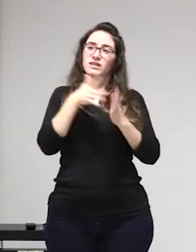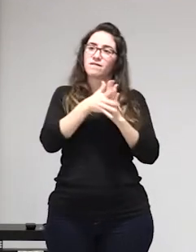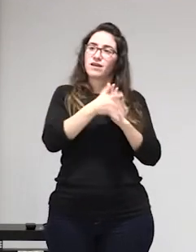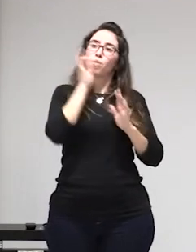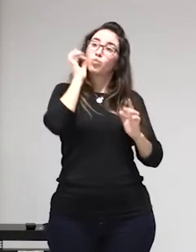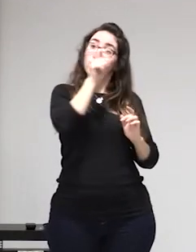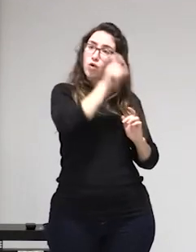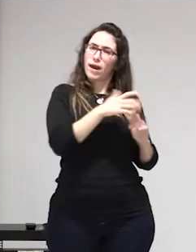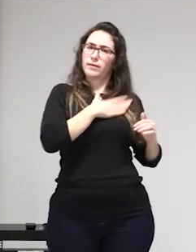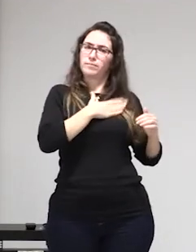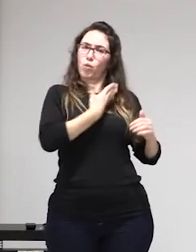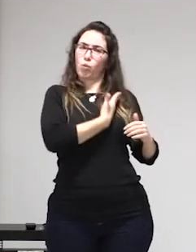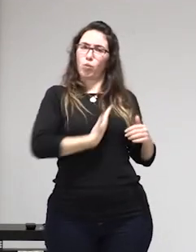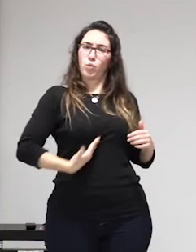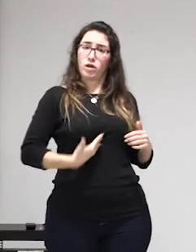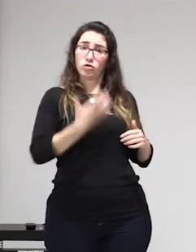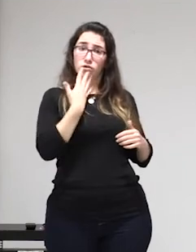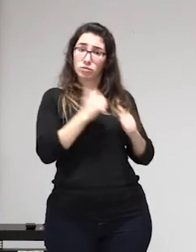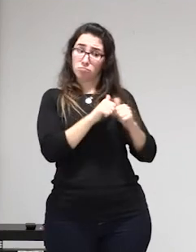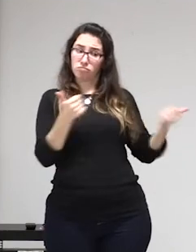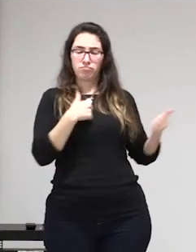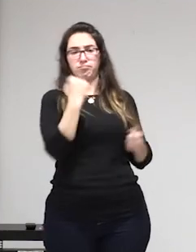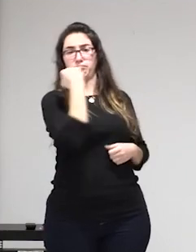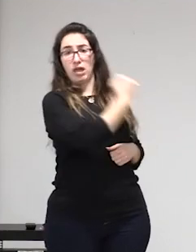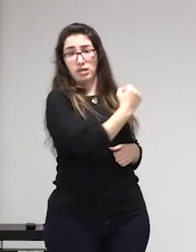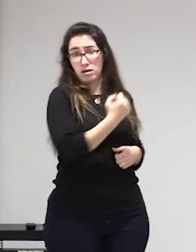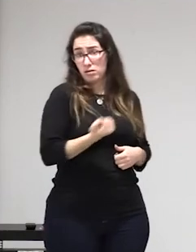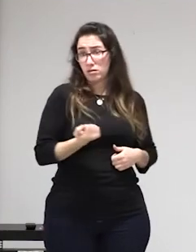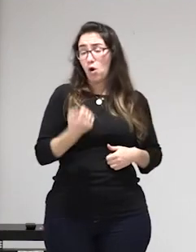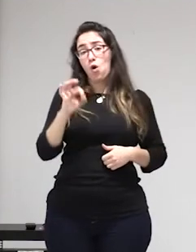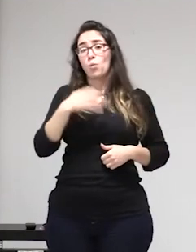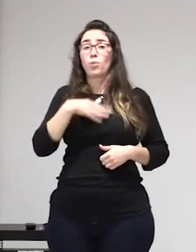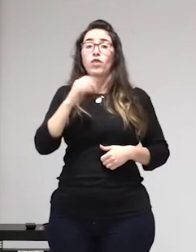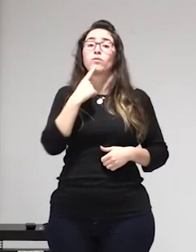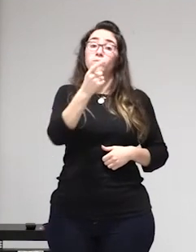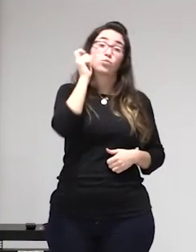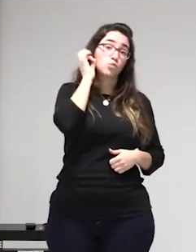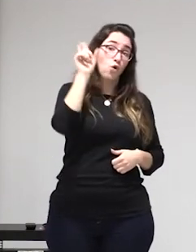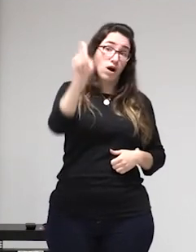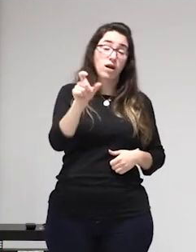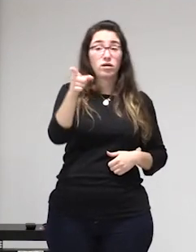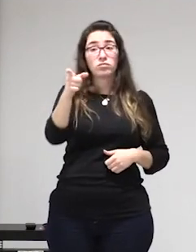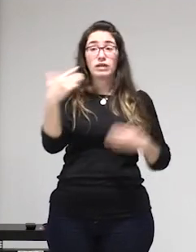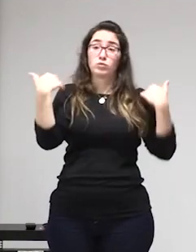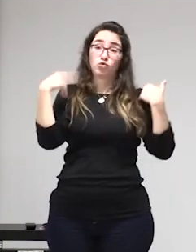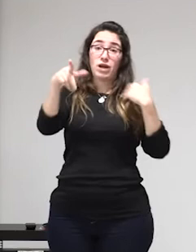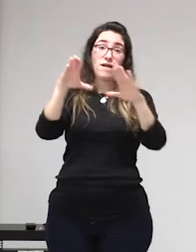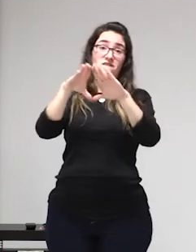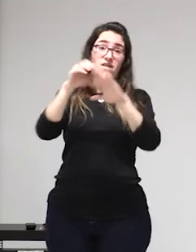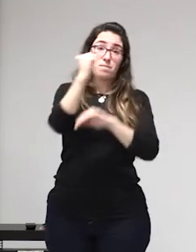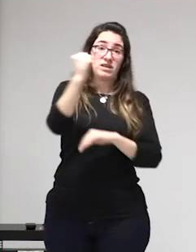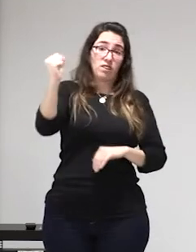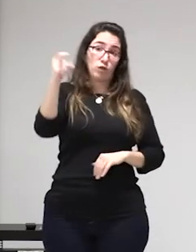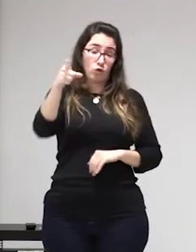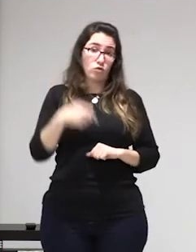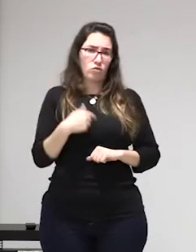hacer que deje de ser sujeto vaciarla de voluntad para ser yo la que le imponga mi voluntad de hecho por ejemplo las trabajadoras de APRAM decían